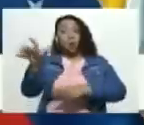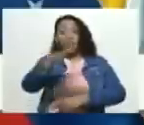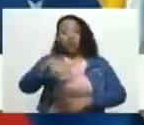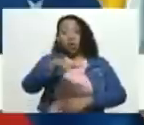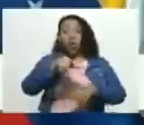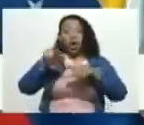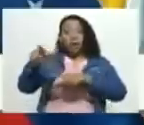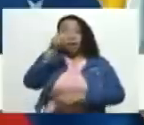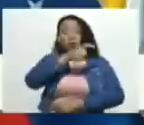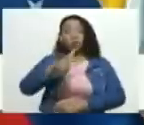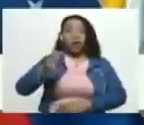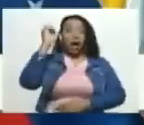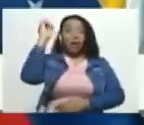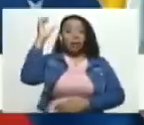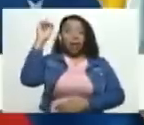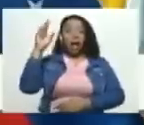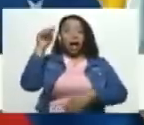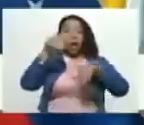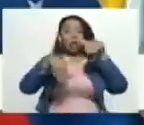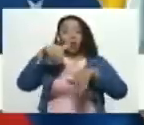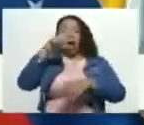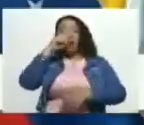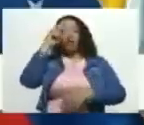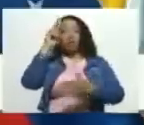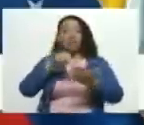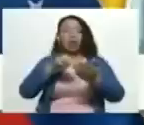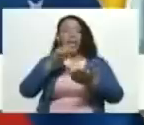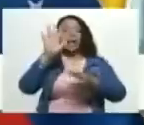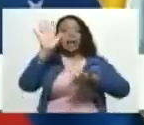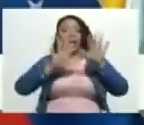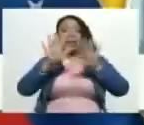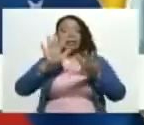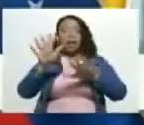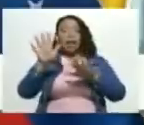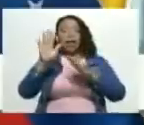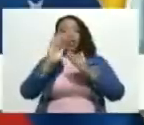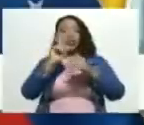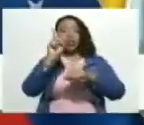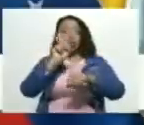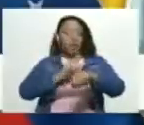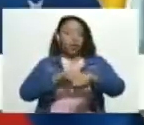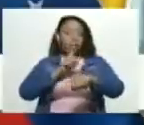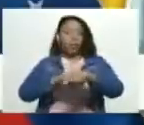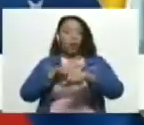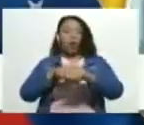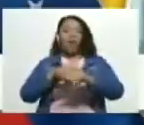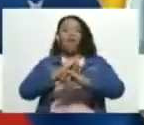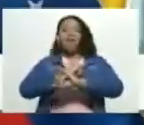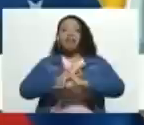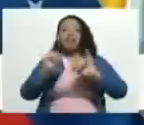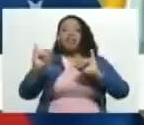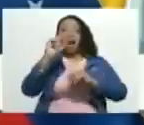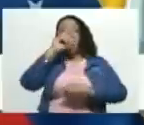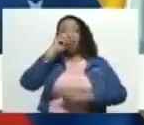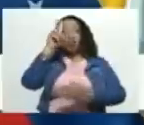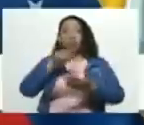parlamentario electo en el año 2015, su periodo venció en el año 2020.